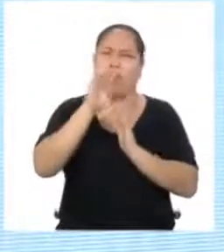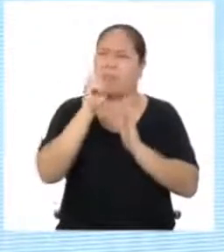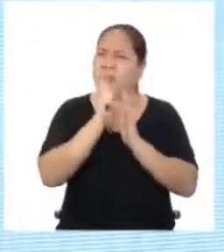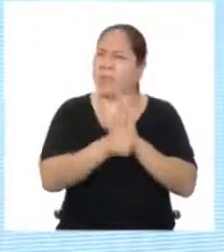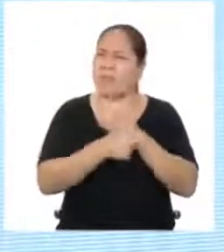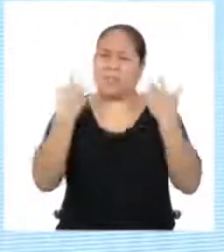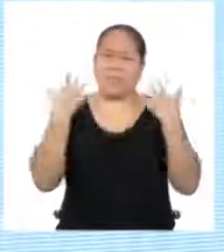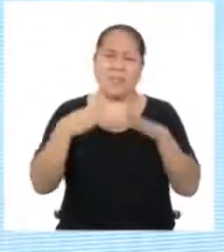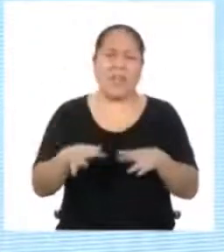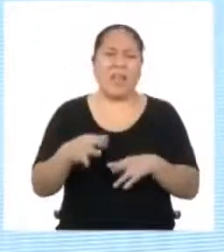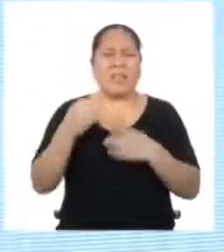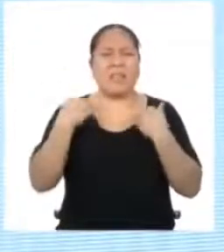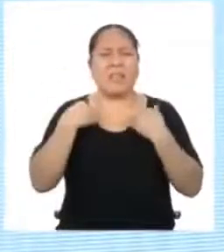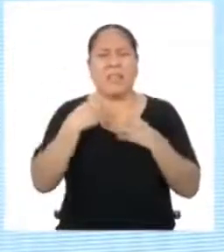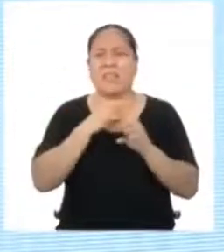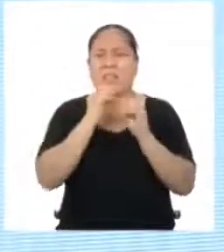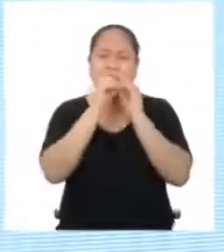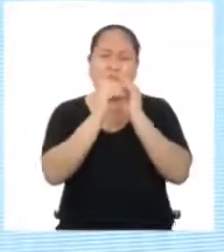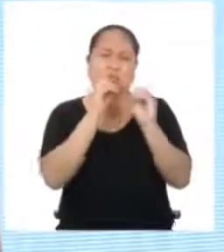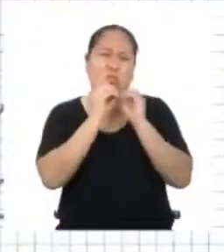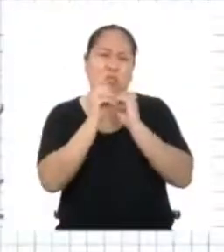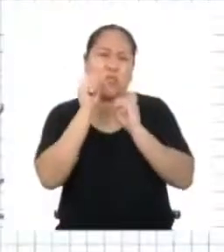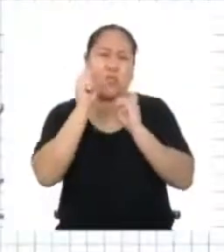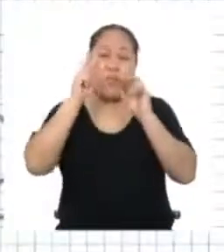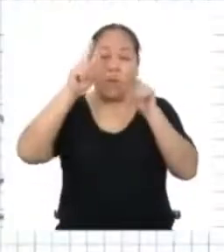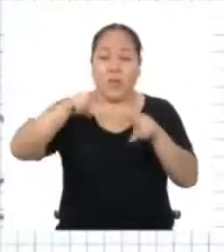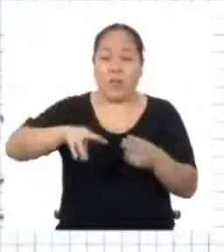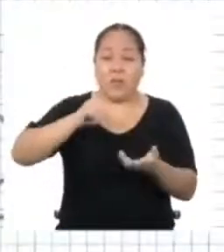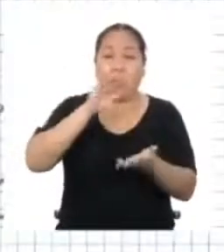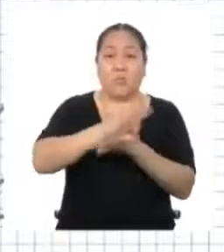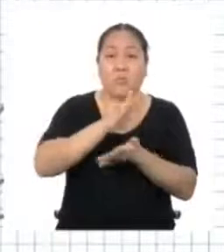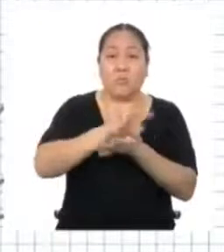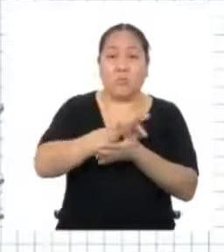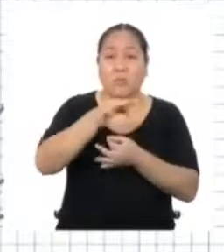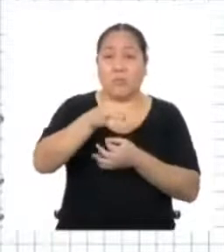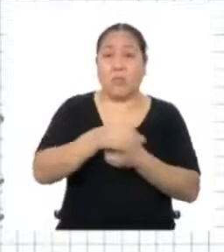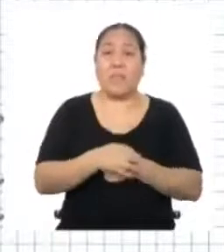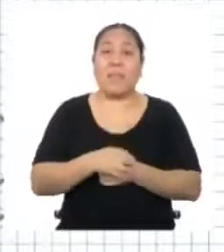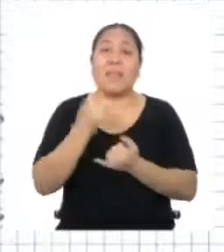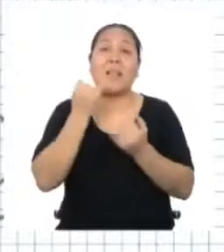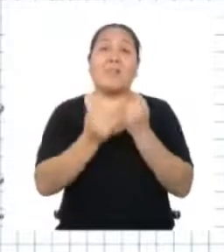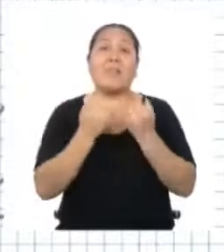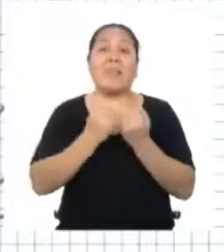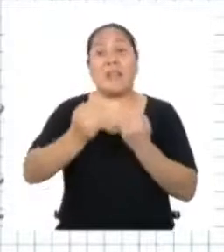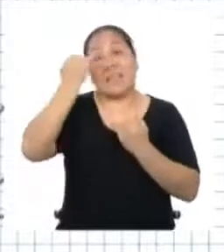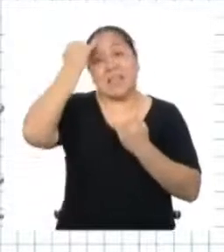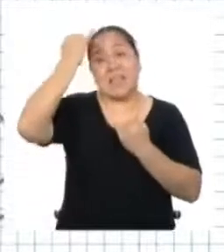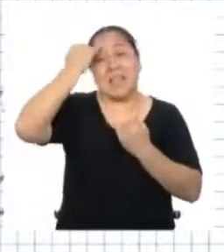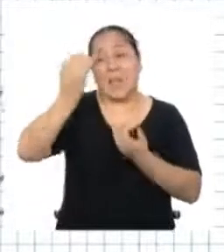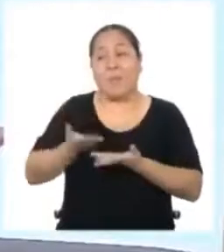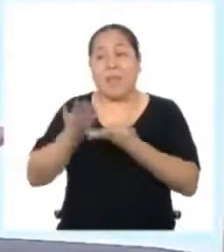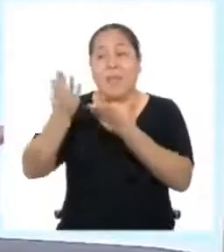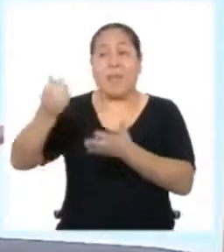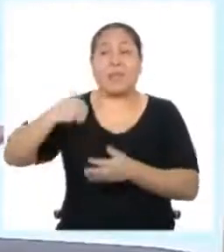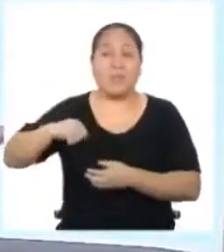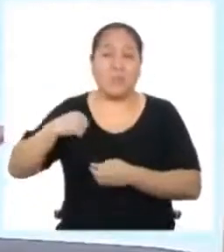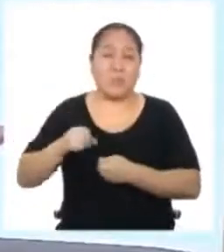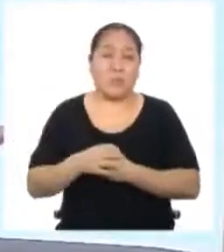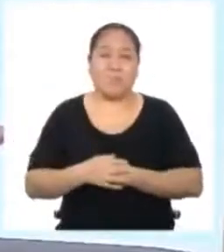los datos que necesitas para sacar tu presupuesto Y terminar la propuesta para la municipalidad